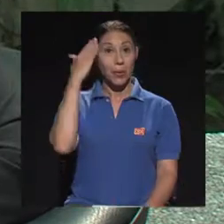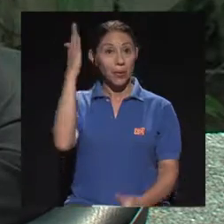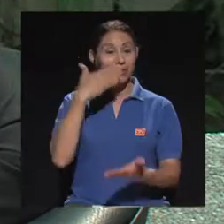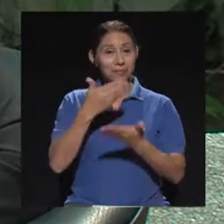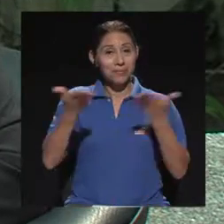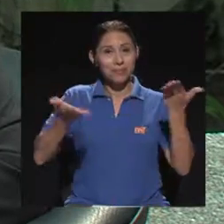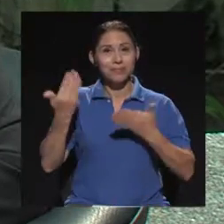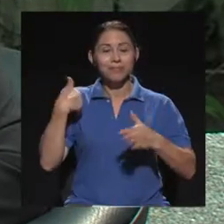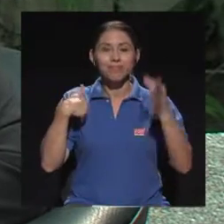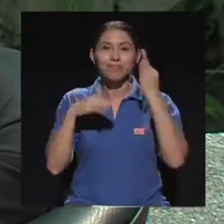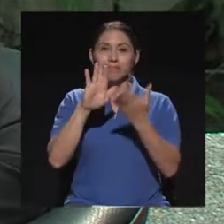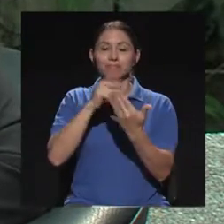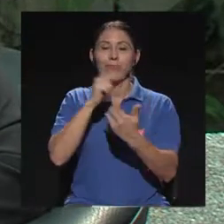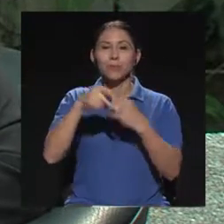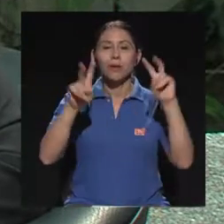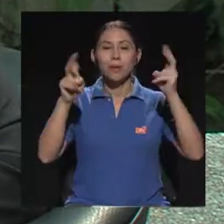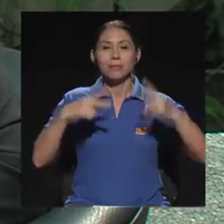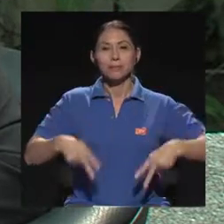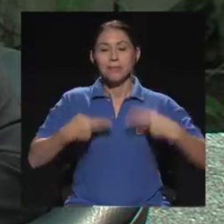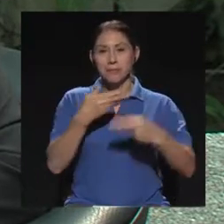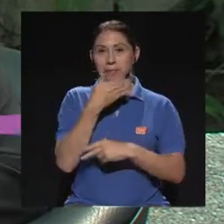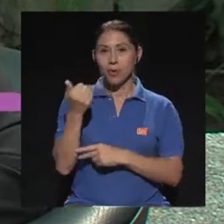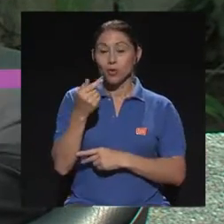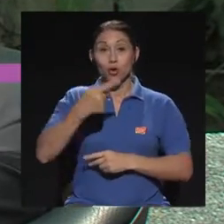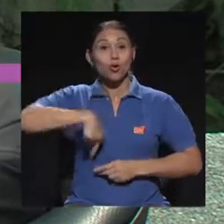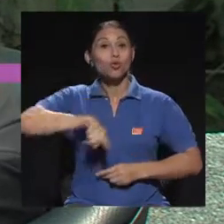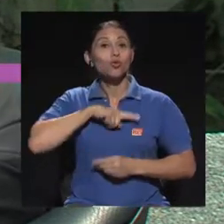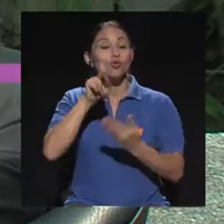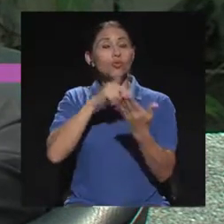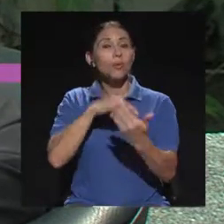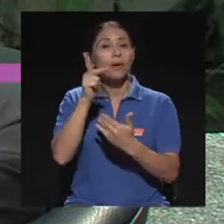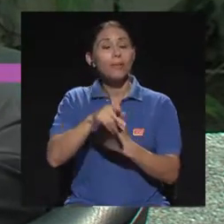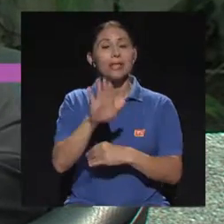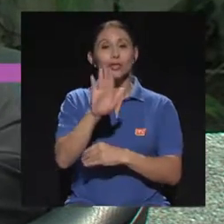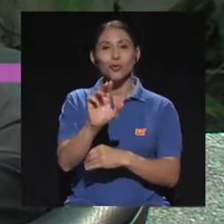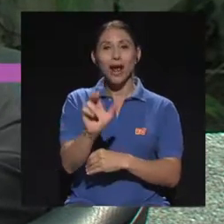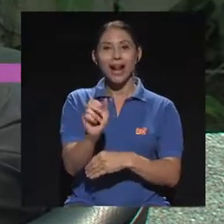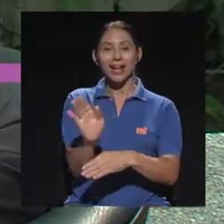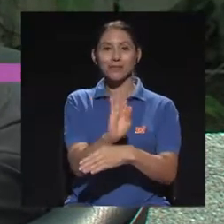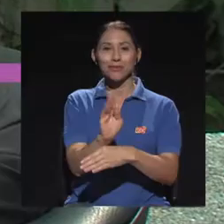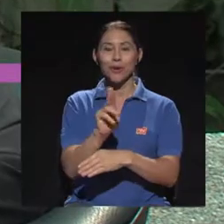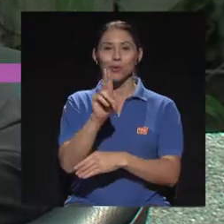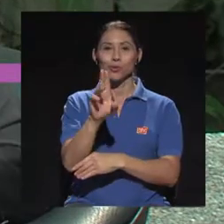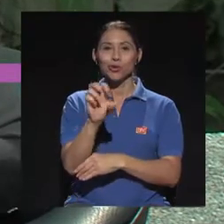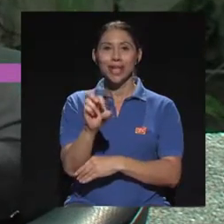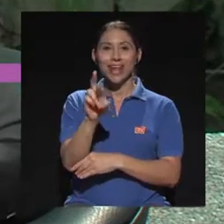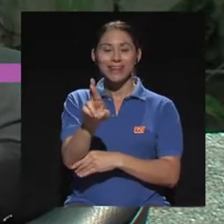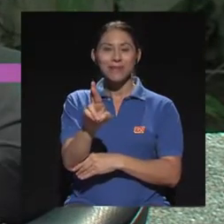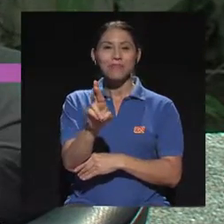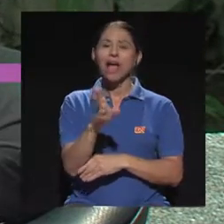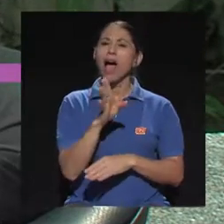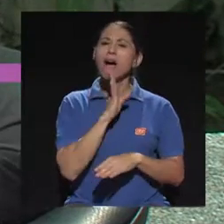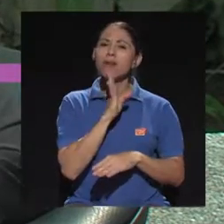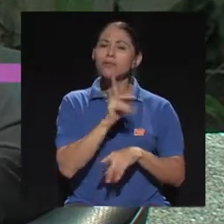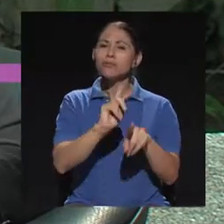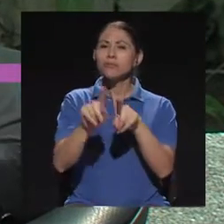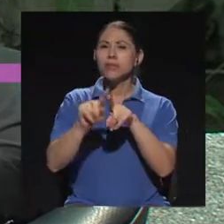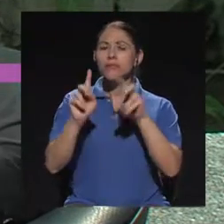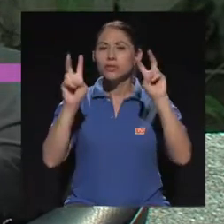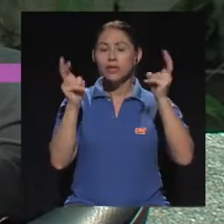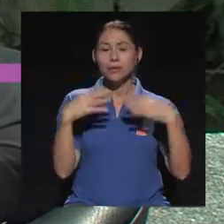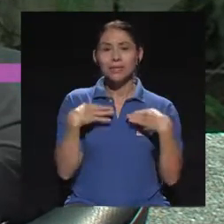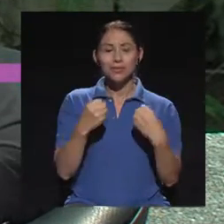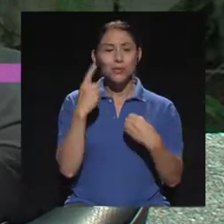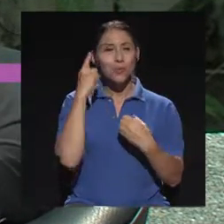Hola, bienvenidas y bienvenidos a su programa Vivir Mejor. Somos una telerevista de su canal UCR, donde hablamos de diversos temas de